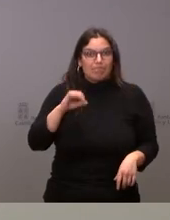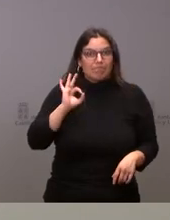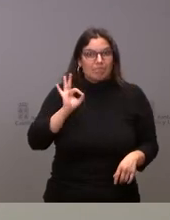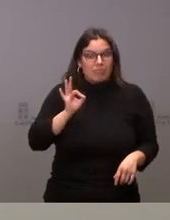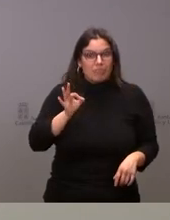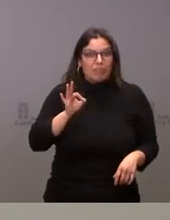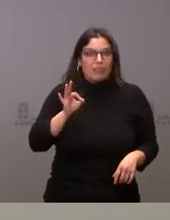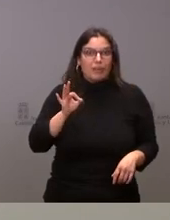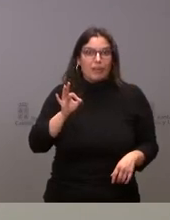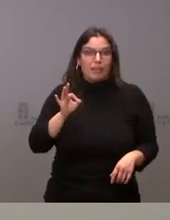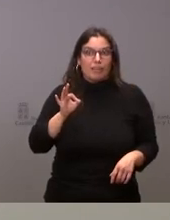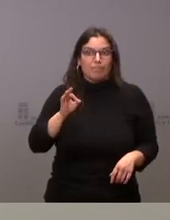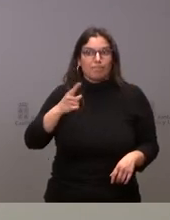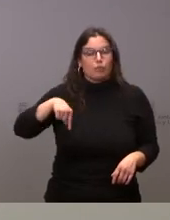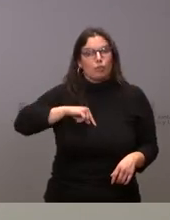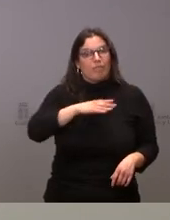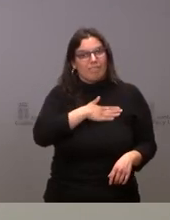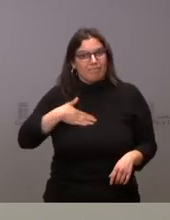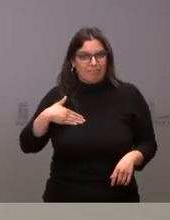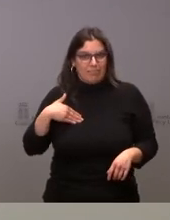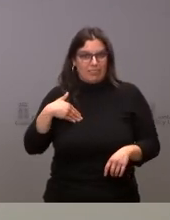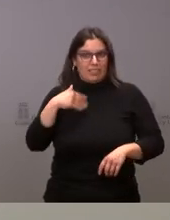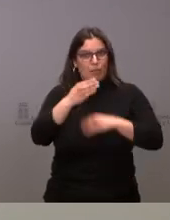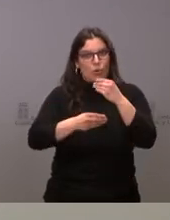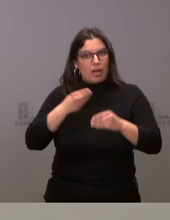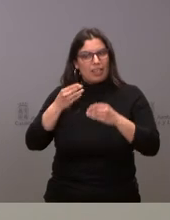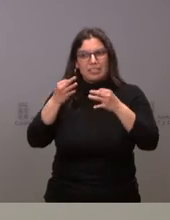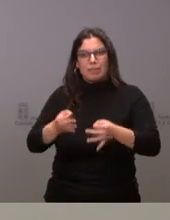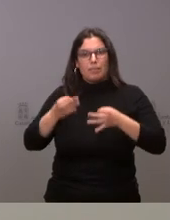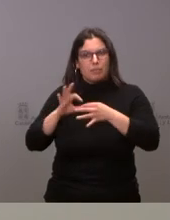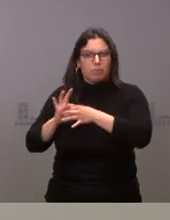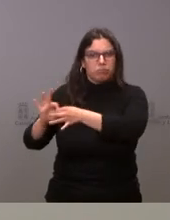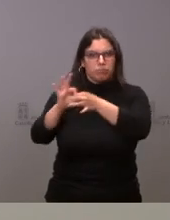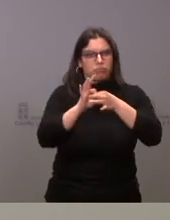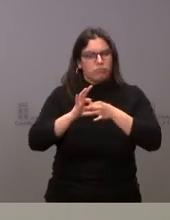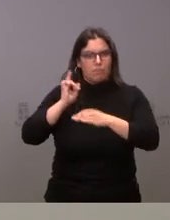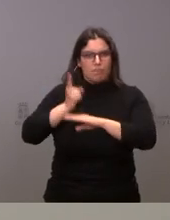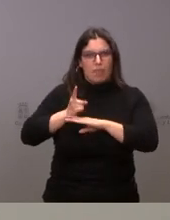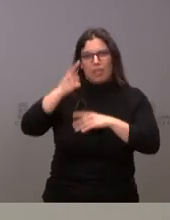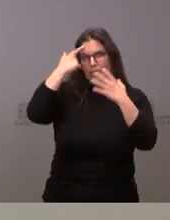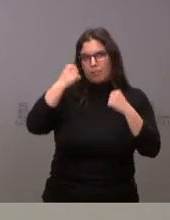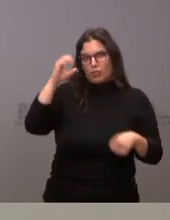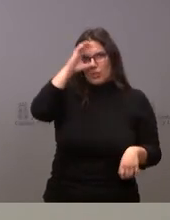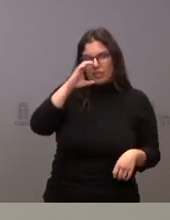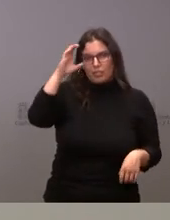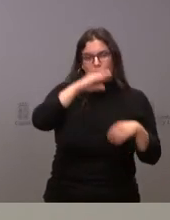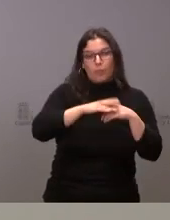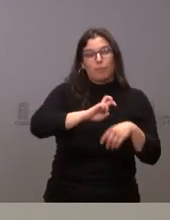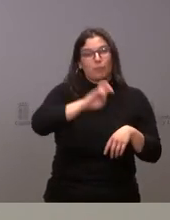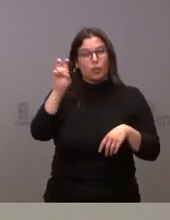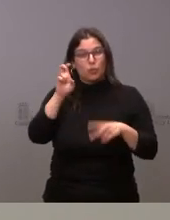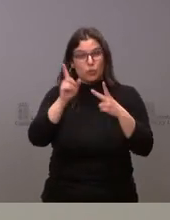esto nosotros lo queremos hacer en conjunto y siempre de la mano de la opinión científica en relación con otra cuestión me